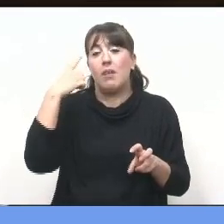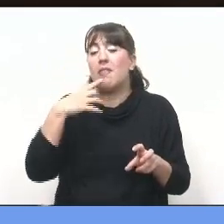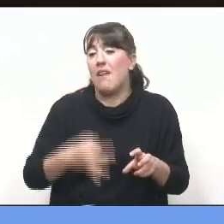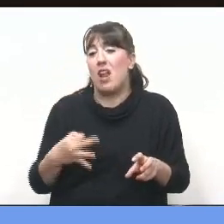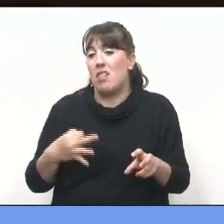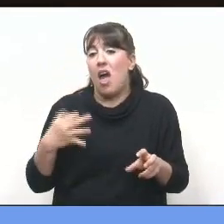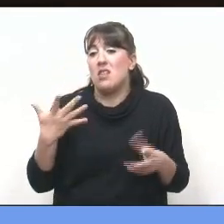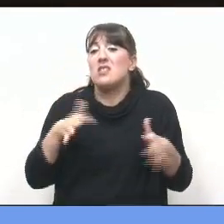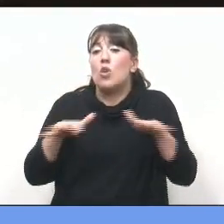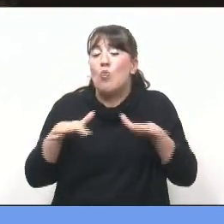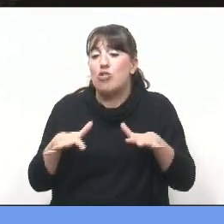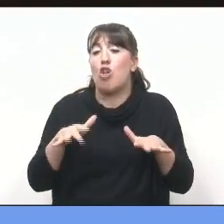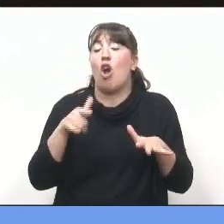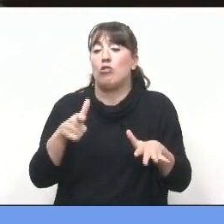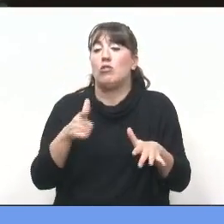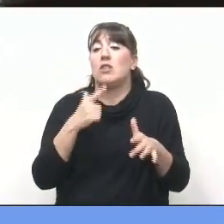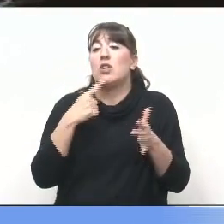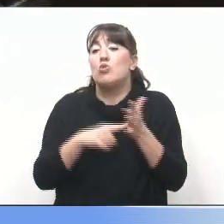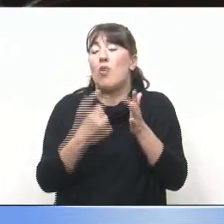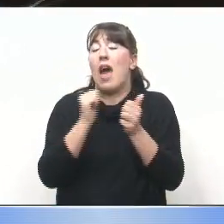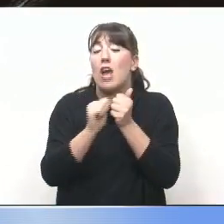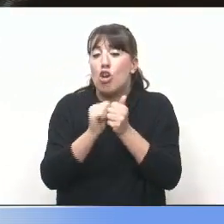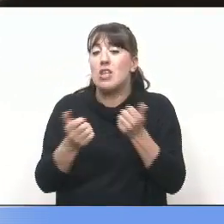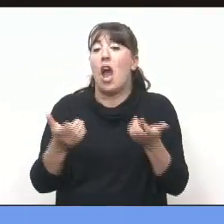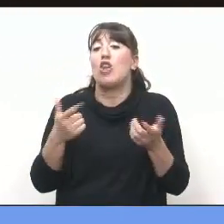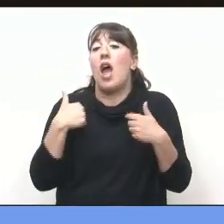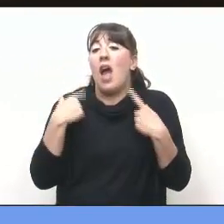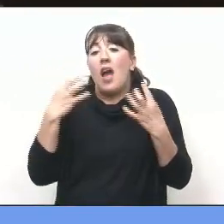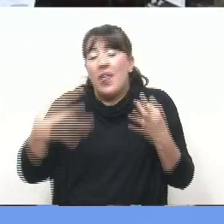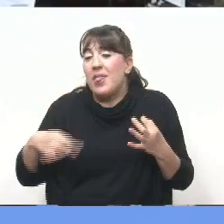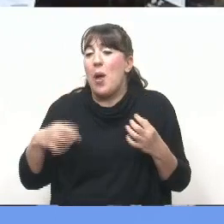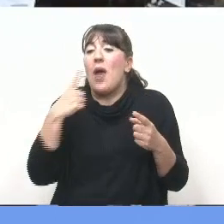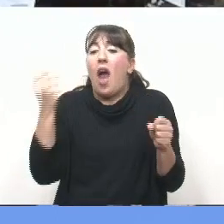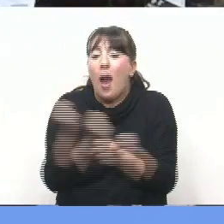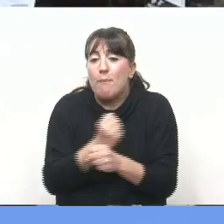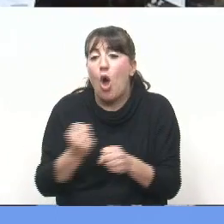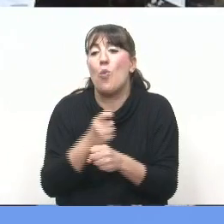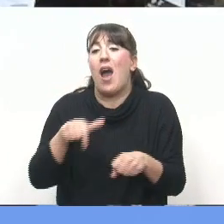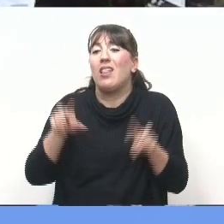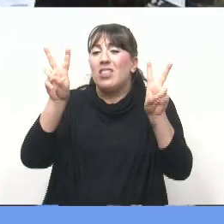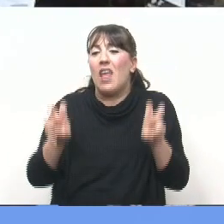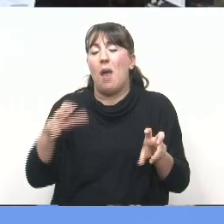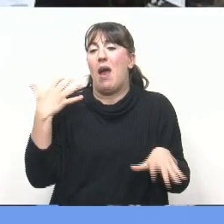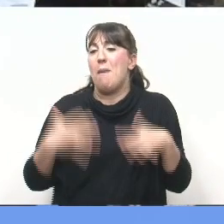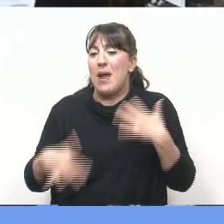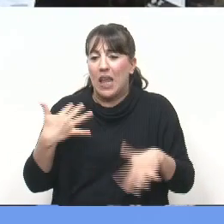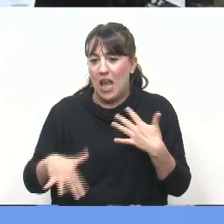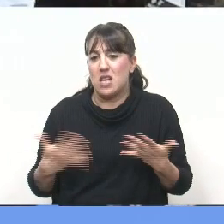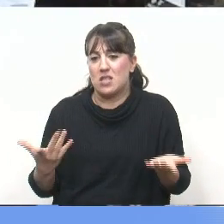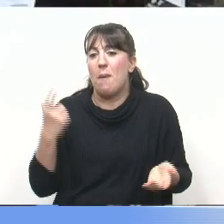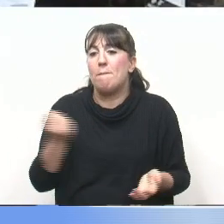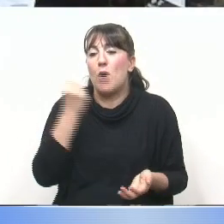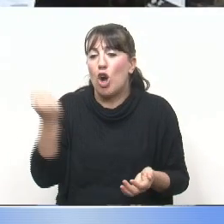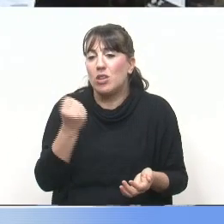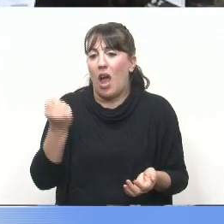sucediendo en la ciudad de Rosario y aprobemos esta emergencia, porque vale la pena, son